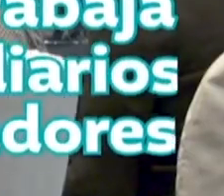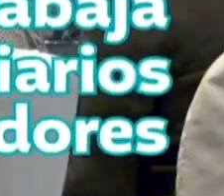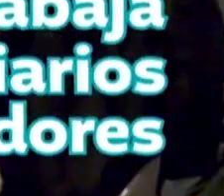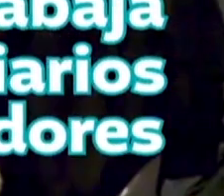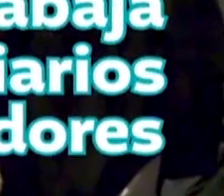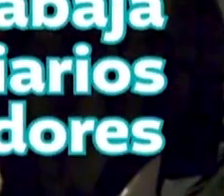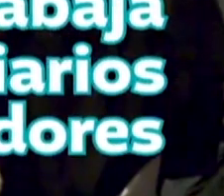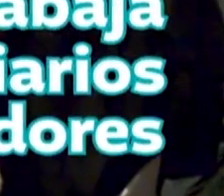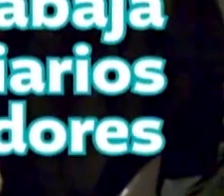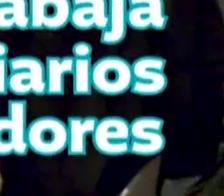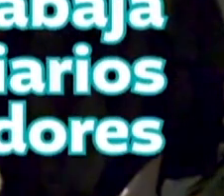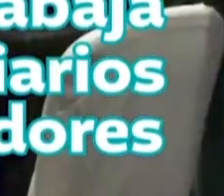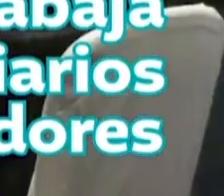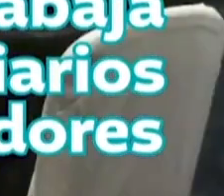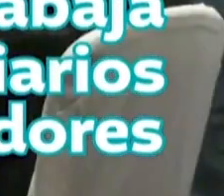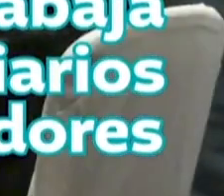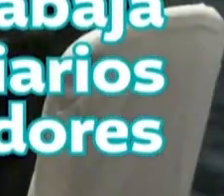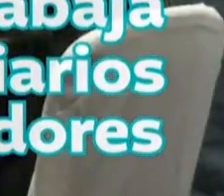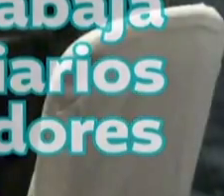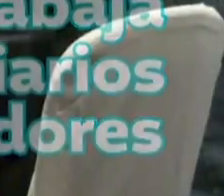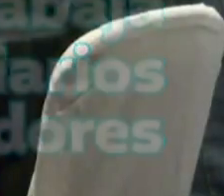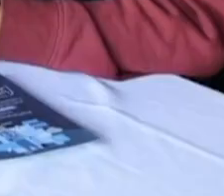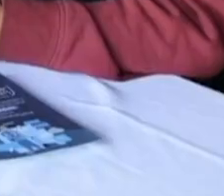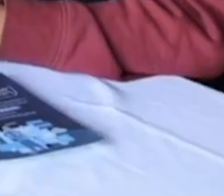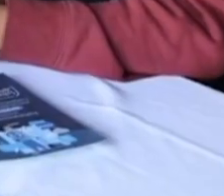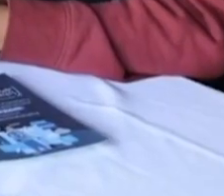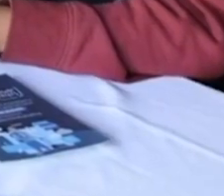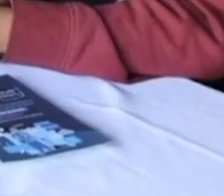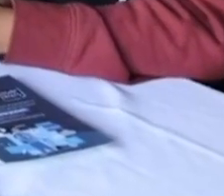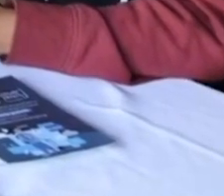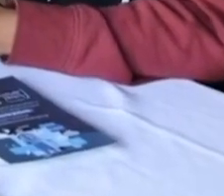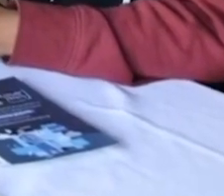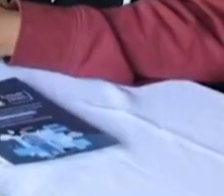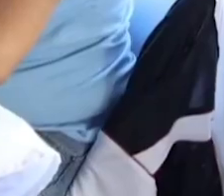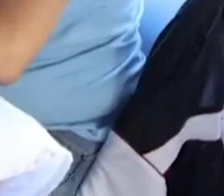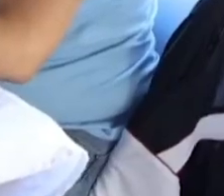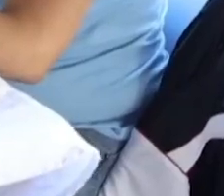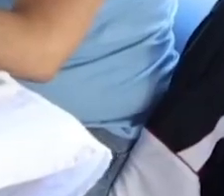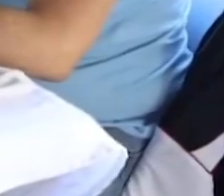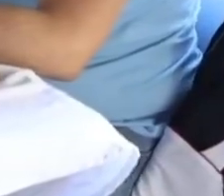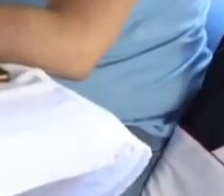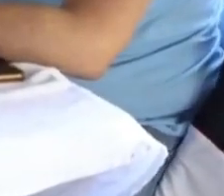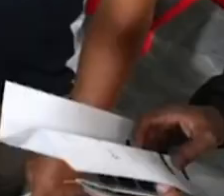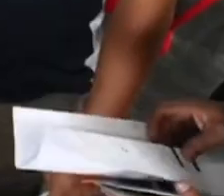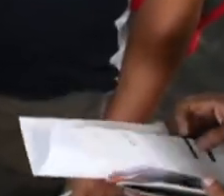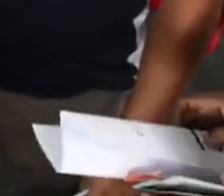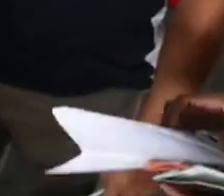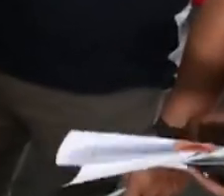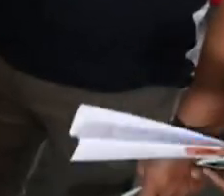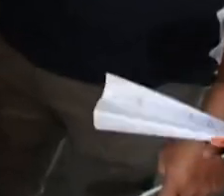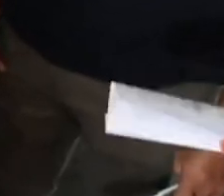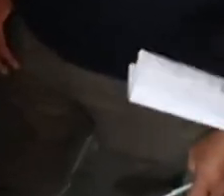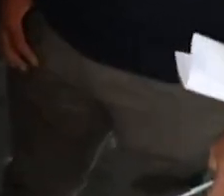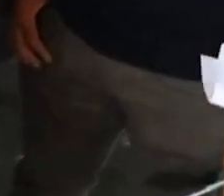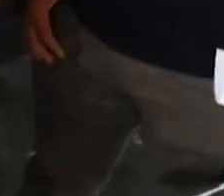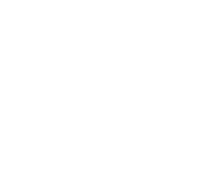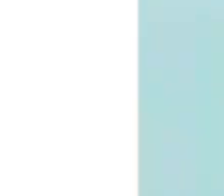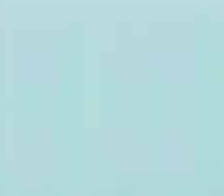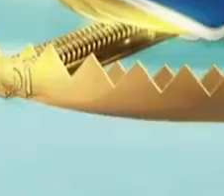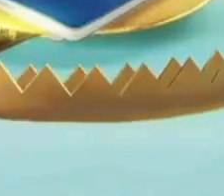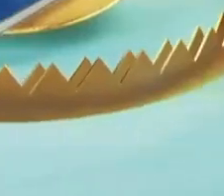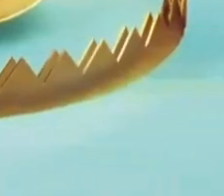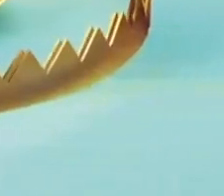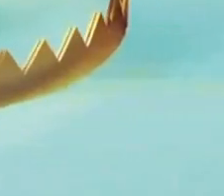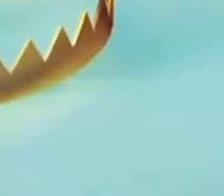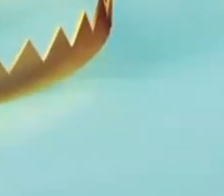mitra no trabaja con intermediarios ni tramitadores para garantizar un proceso de reclutamiento transparente y confiable si